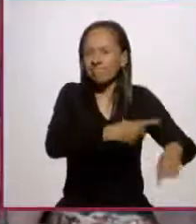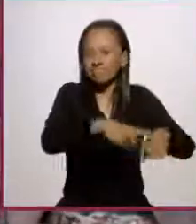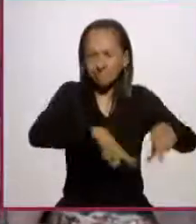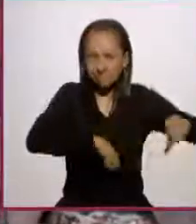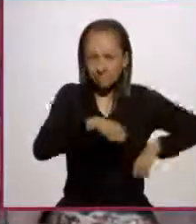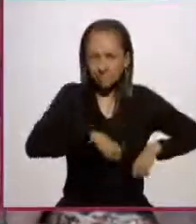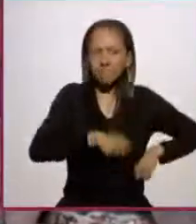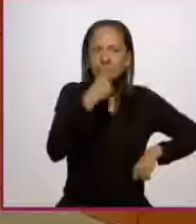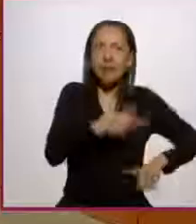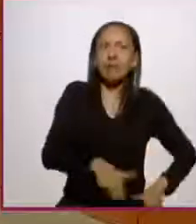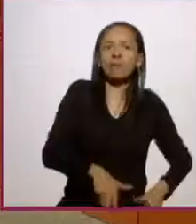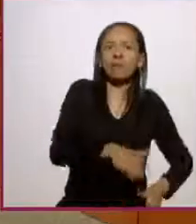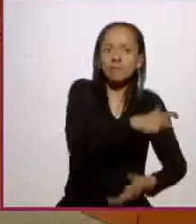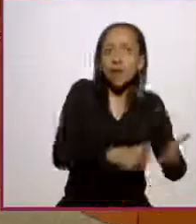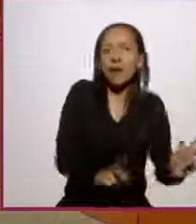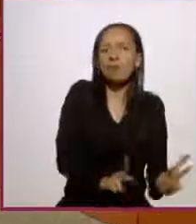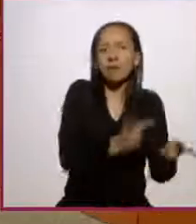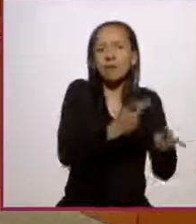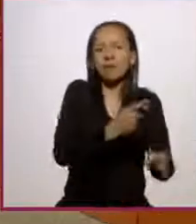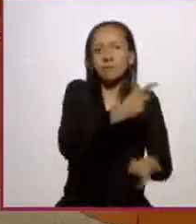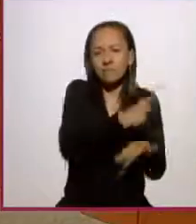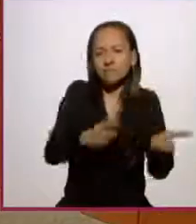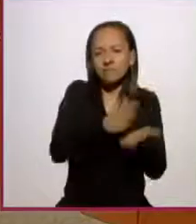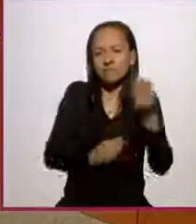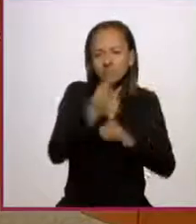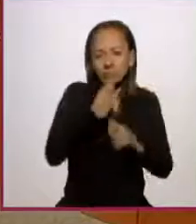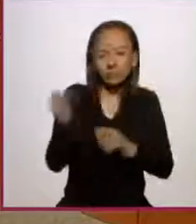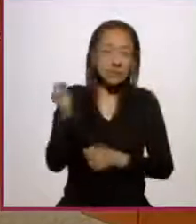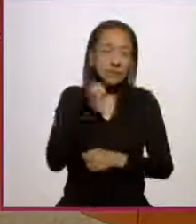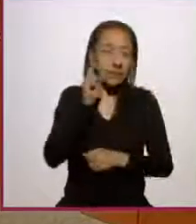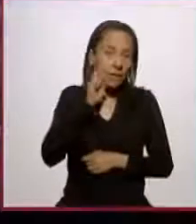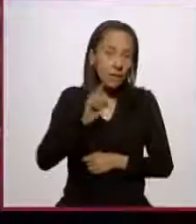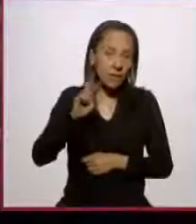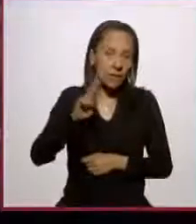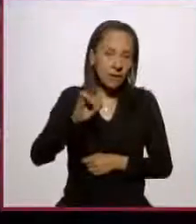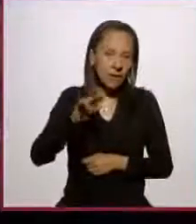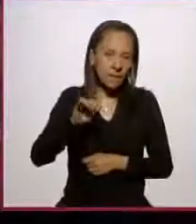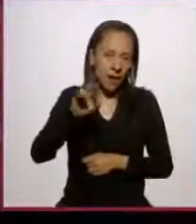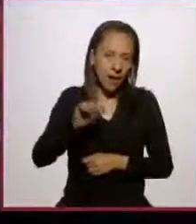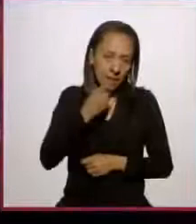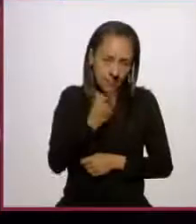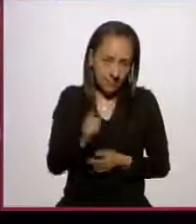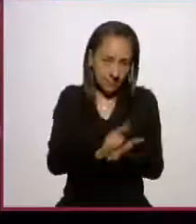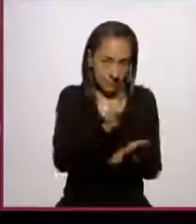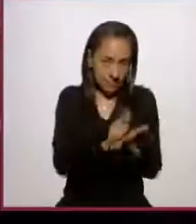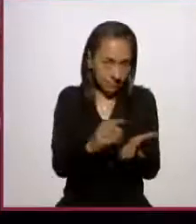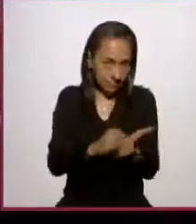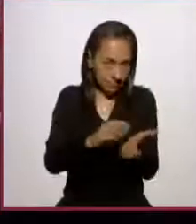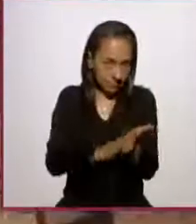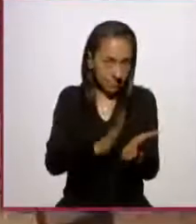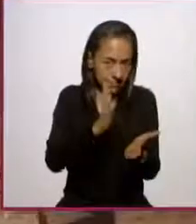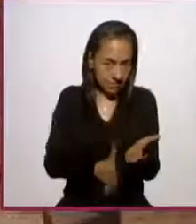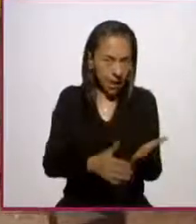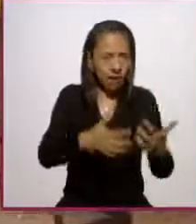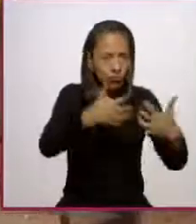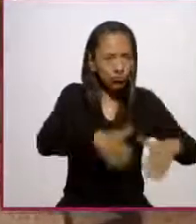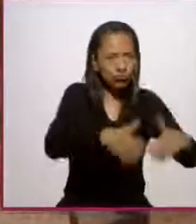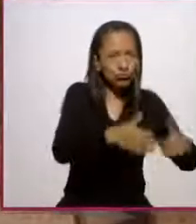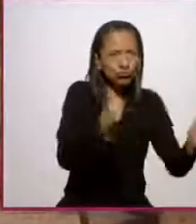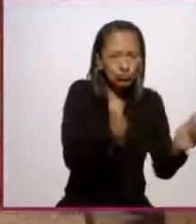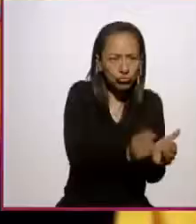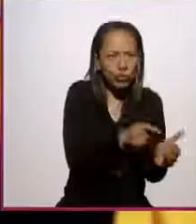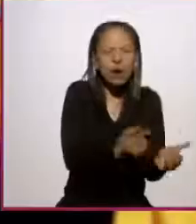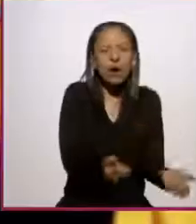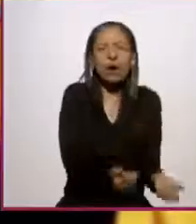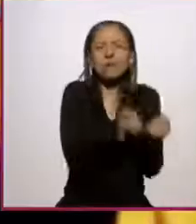comercialización y consumo. La senadora Rivera aseguró que con esta ley, los pequeños productores de maíz serán rescatados de